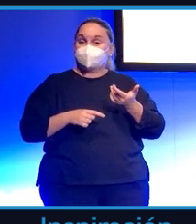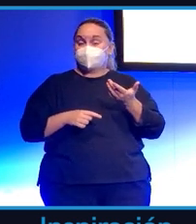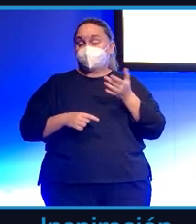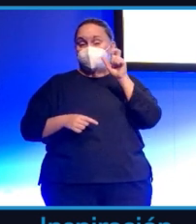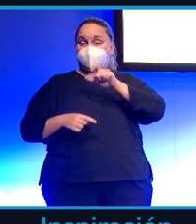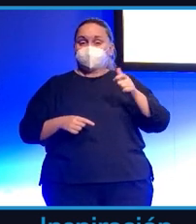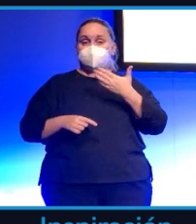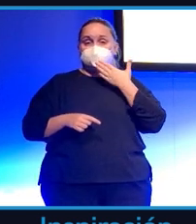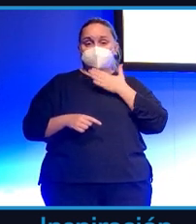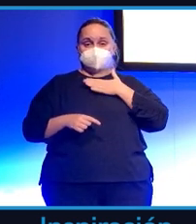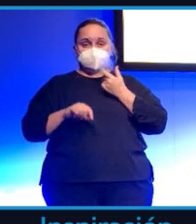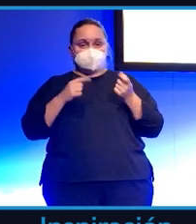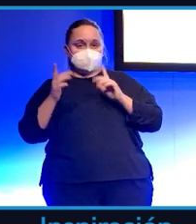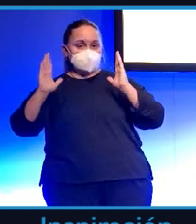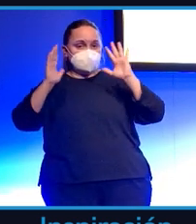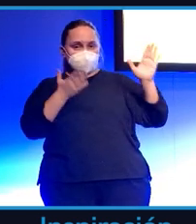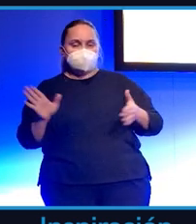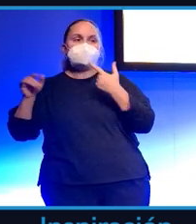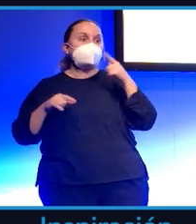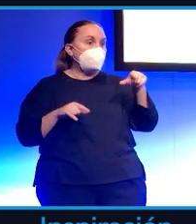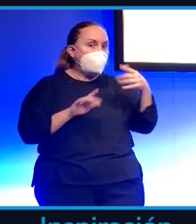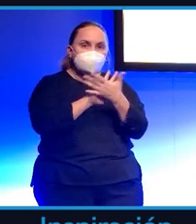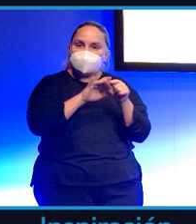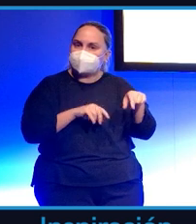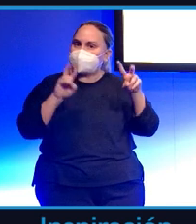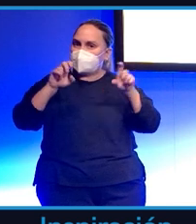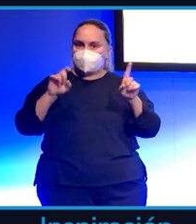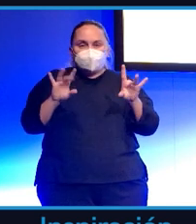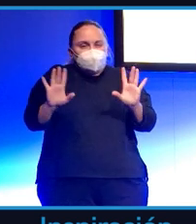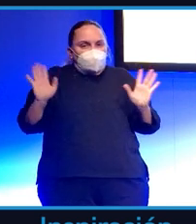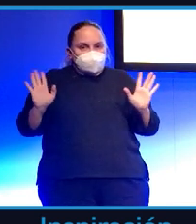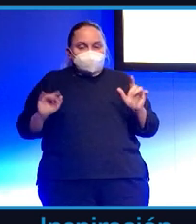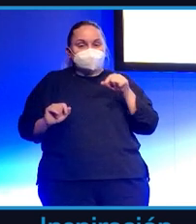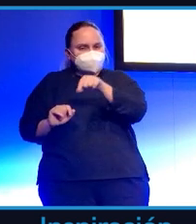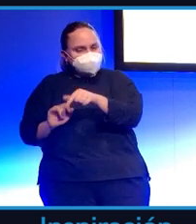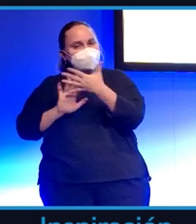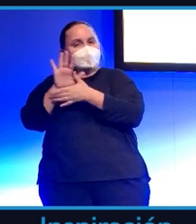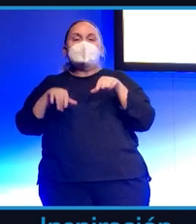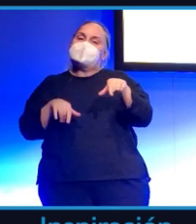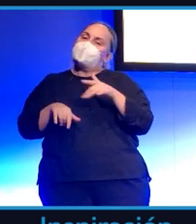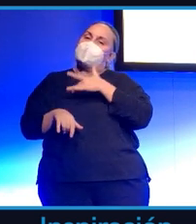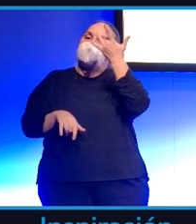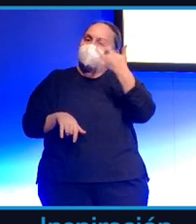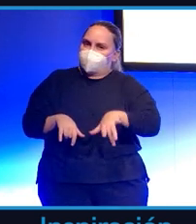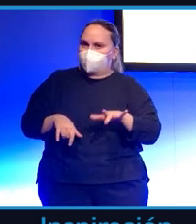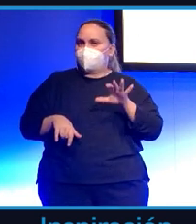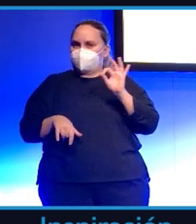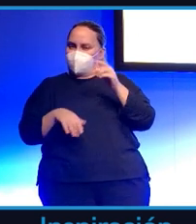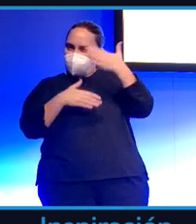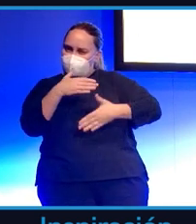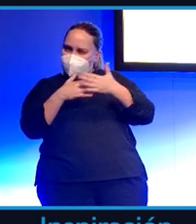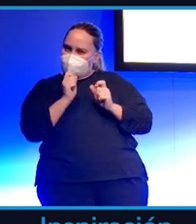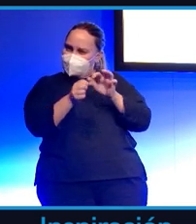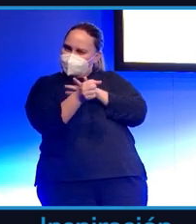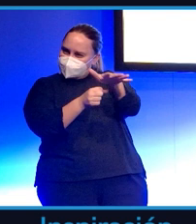me los ha ido contando. No hables de esto, trata de hablar de esto, sé generoso con esto, trata de atacar a esto otro.